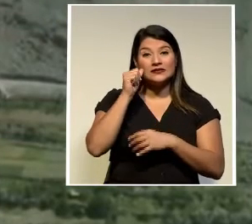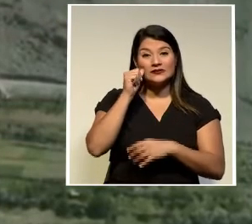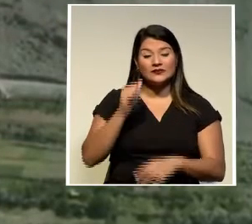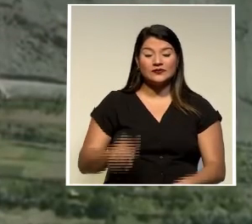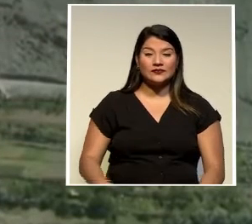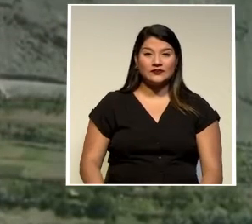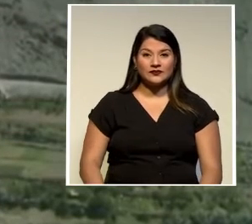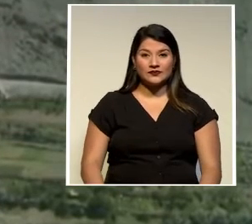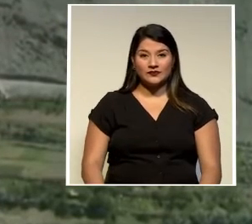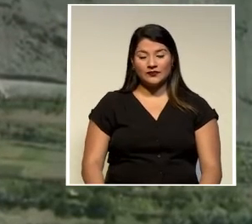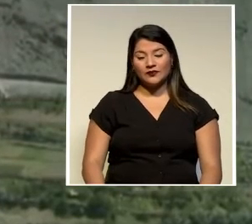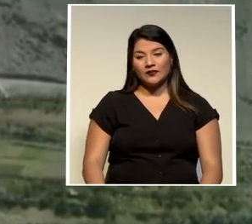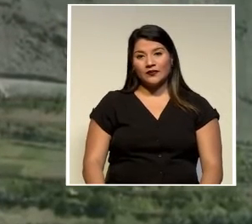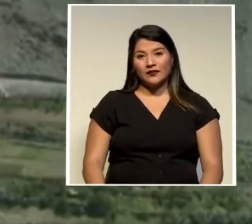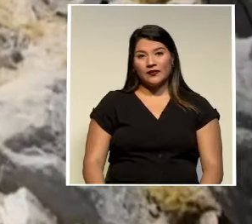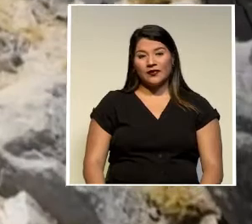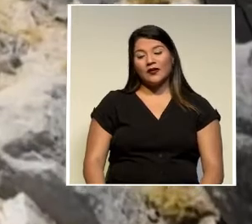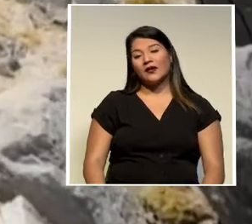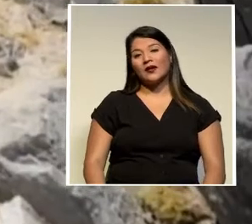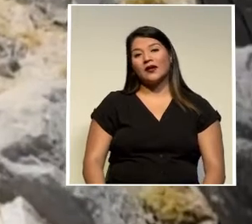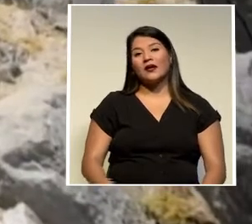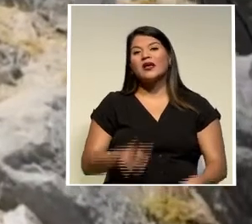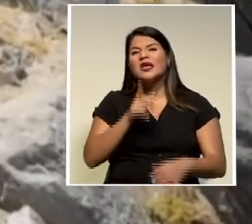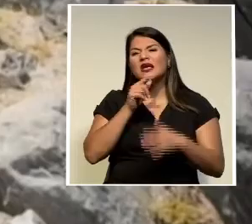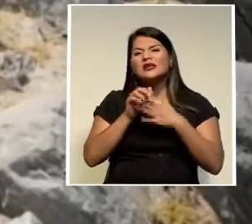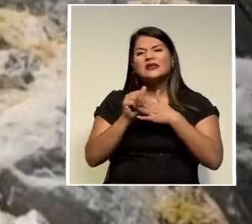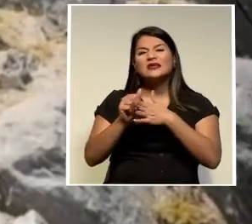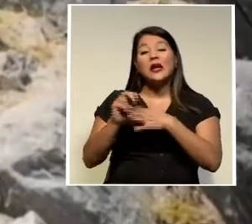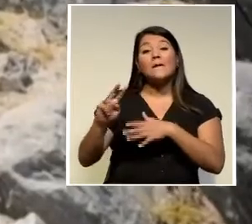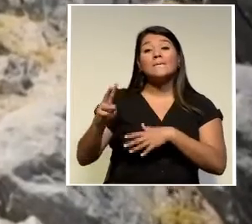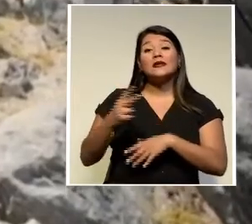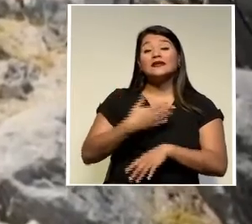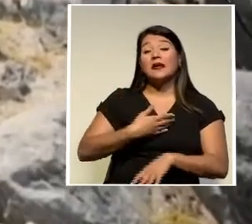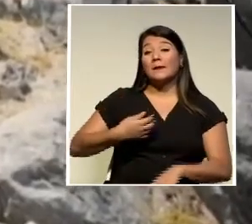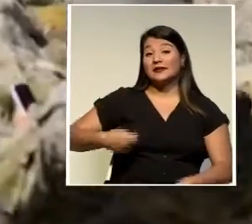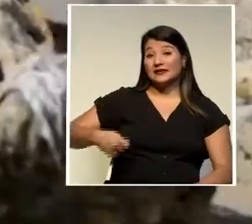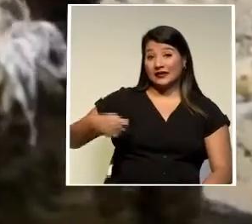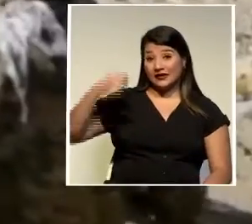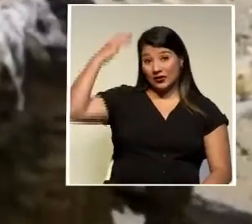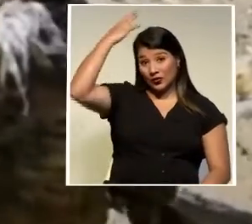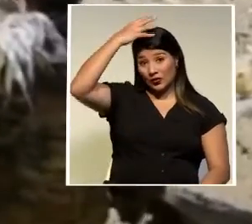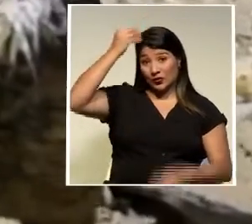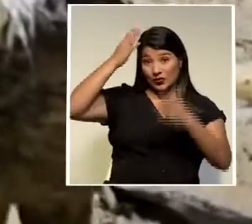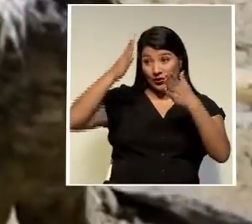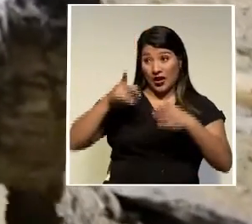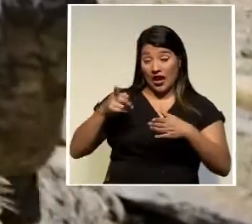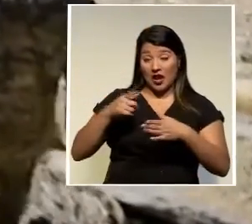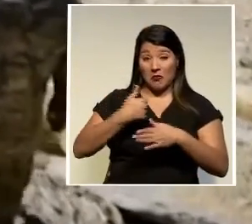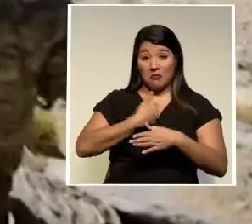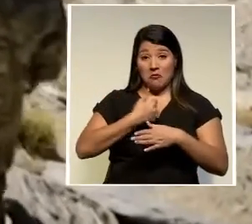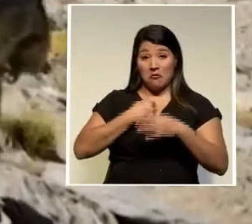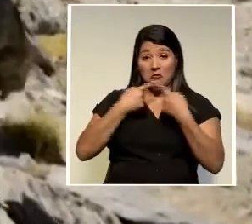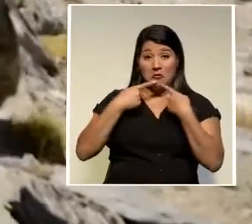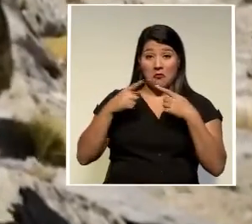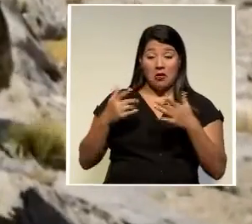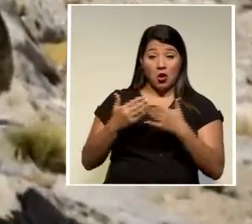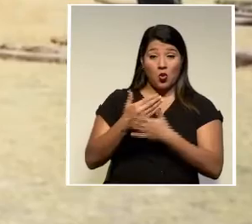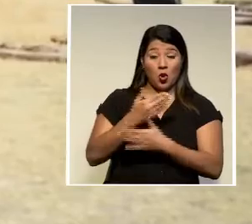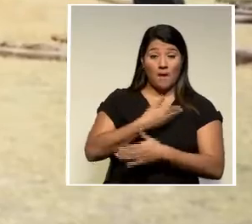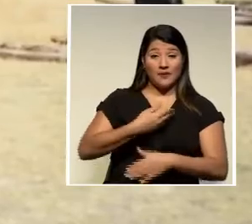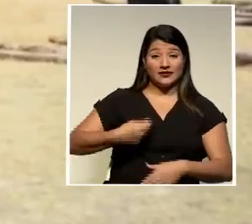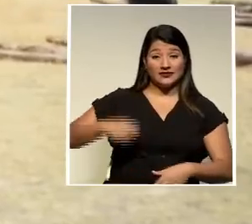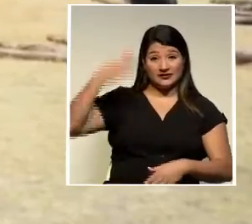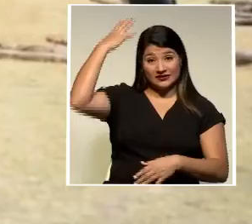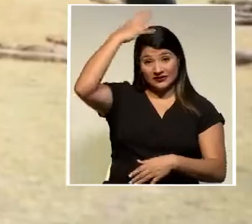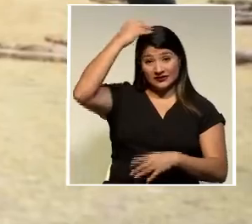La resistencia ha estado dirigida por el exvicepresidente afgano Ahmurah Saleh, autoproclamado nuevo presidente de Afganistán desde la huida